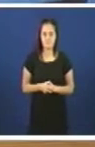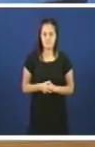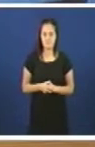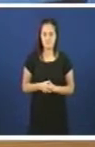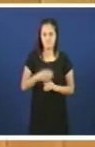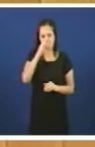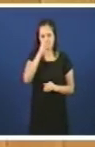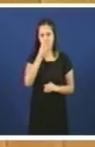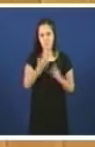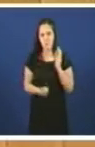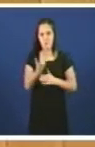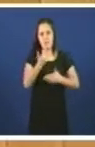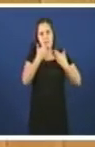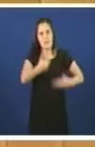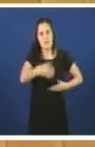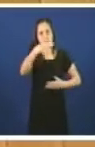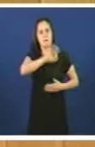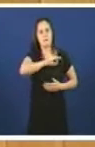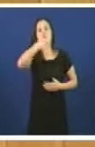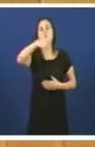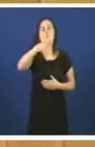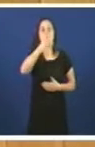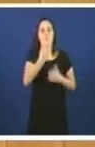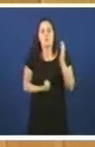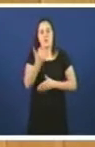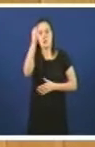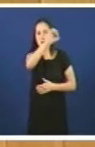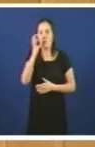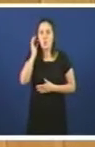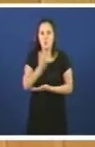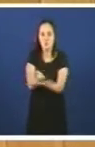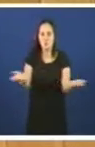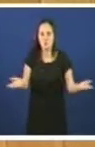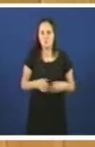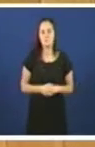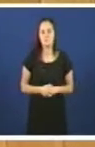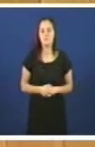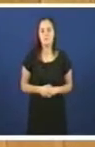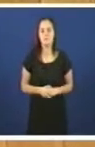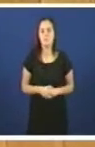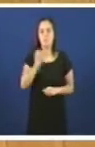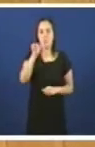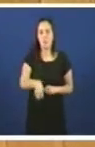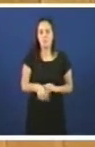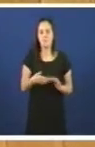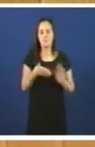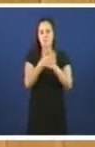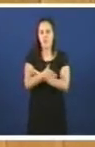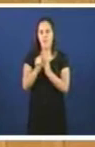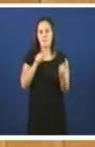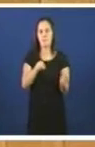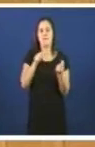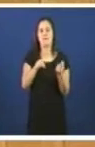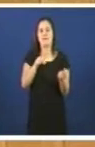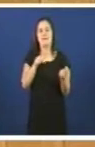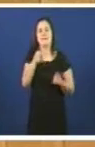Bos días gracias señor presidente bos días a todas e a todos o de hoxe sen dúbida un debate importante un debate importante